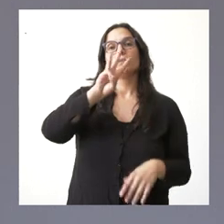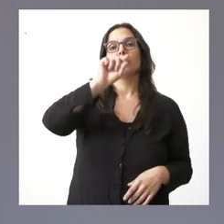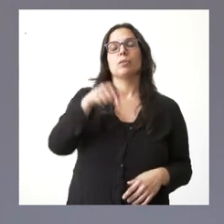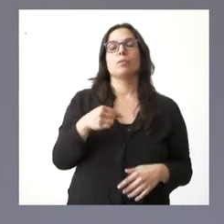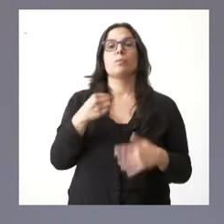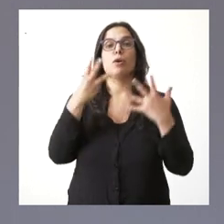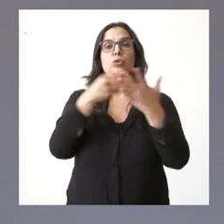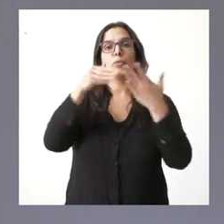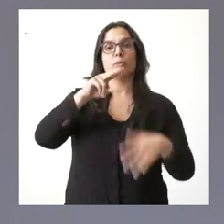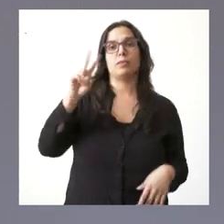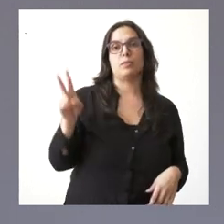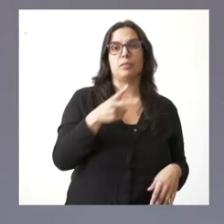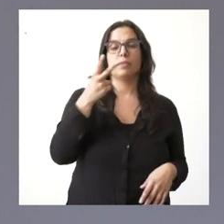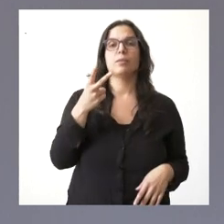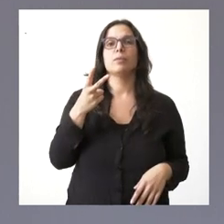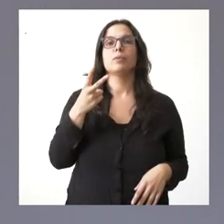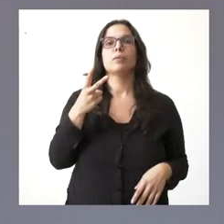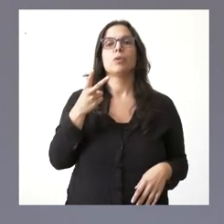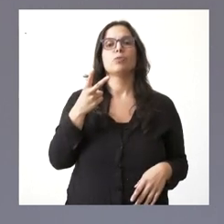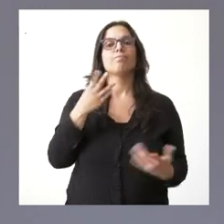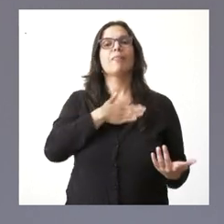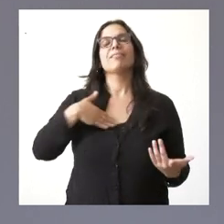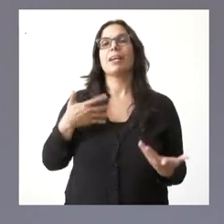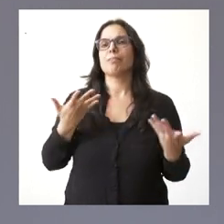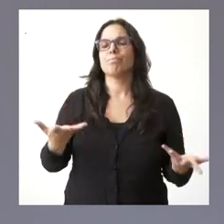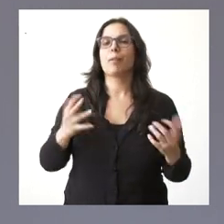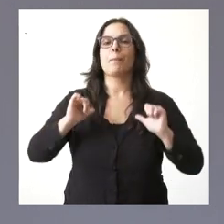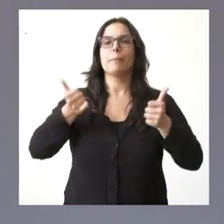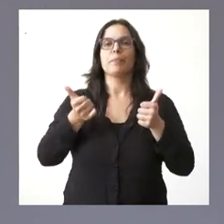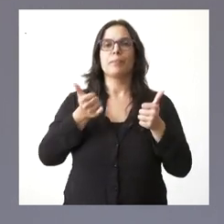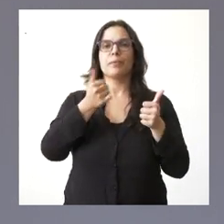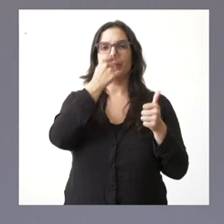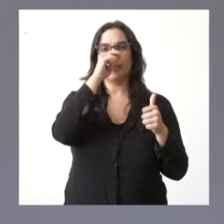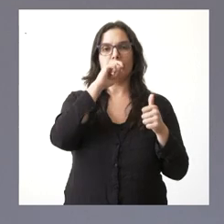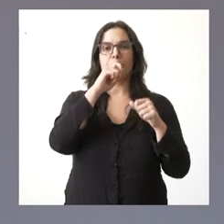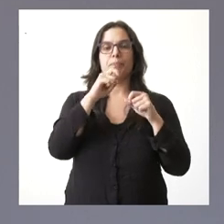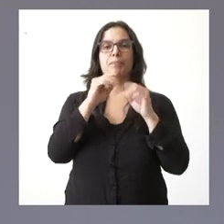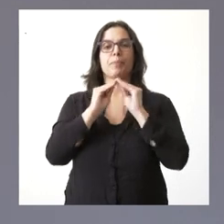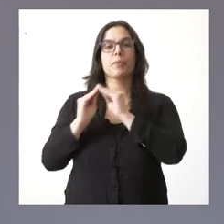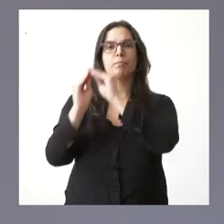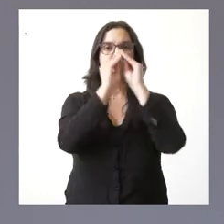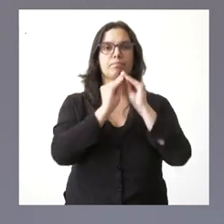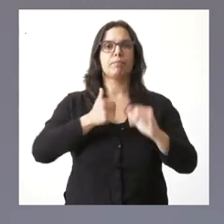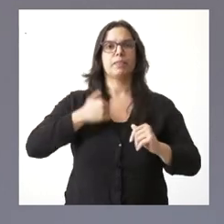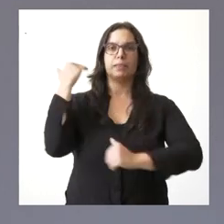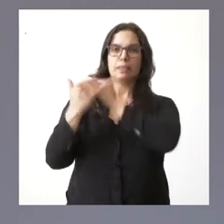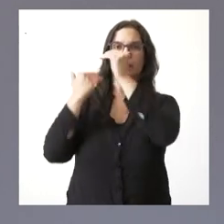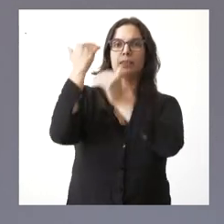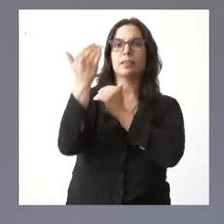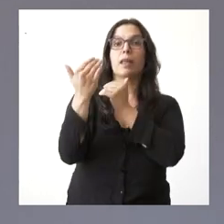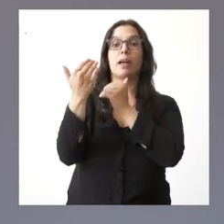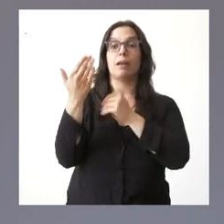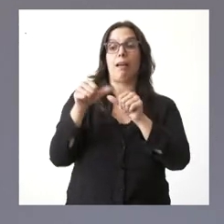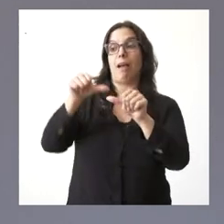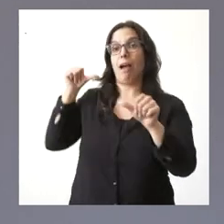que lo que pretendía era empezar con la implantación de la teleasistencia avanzada y absorber los contratos que